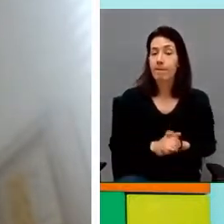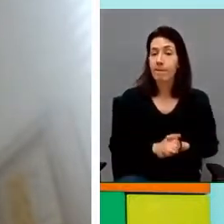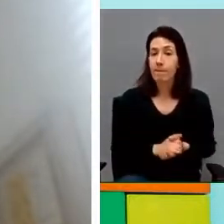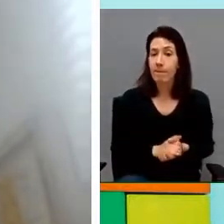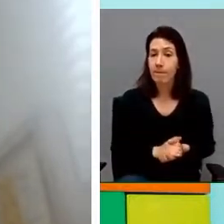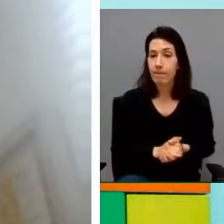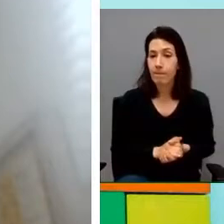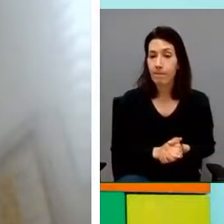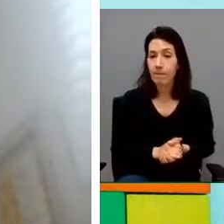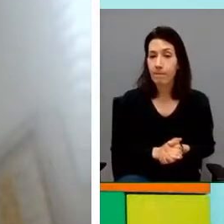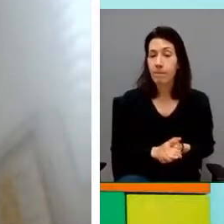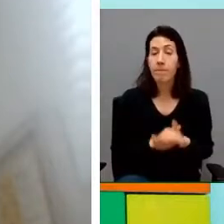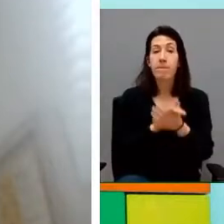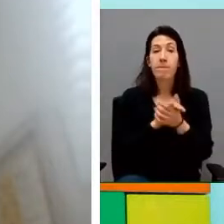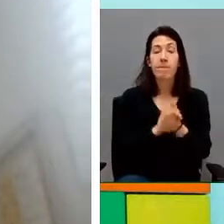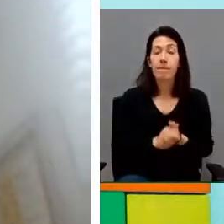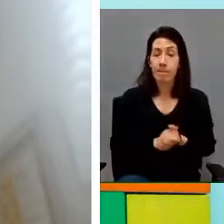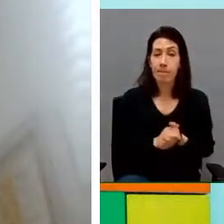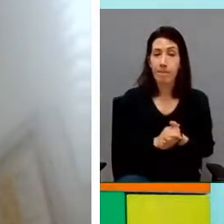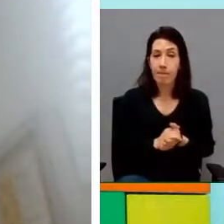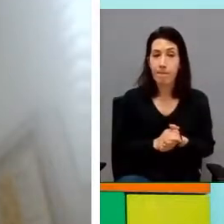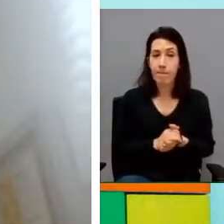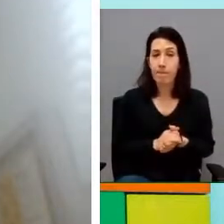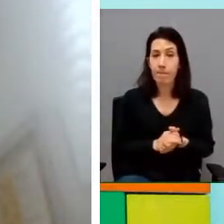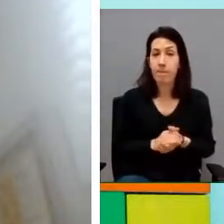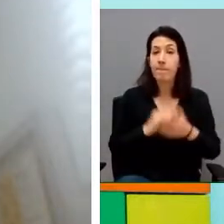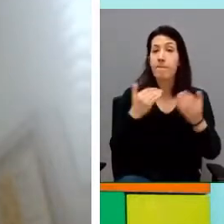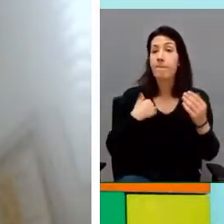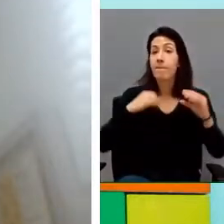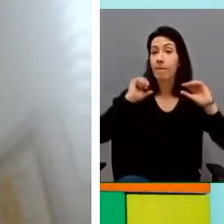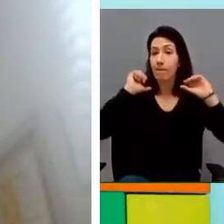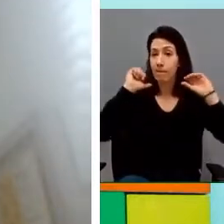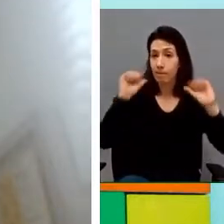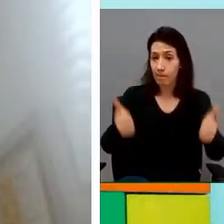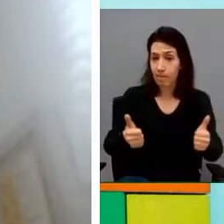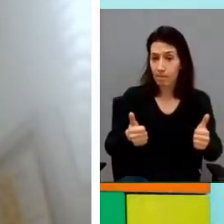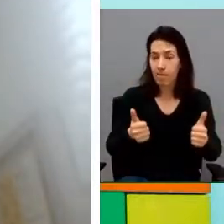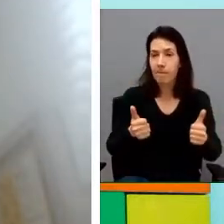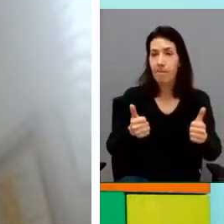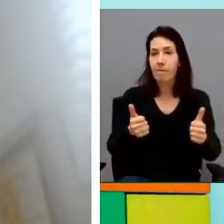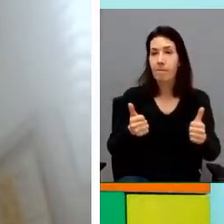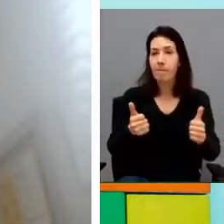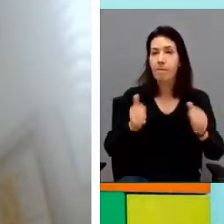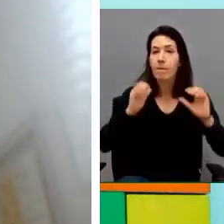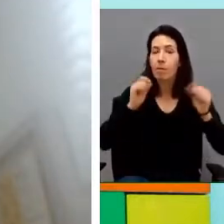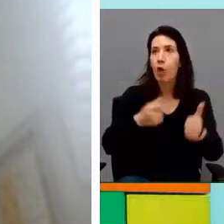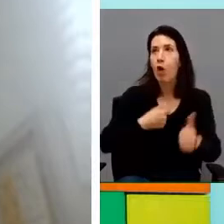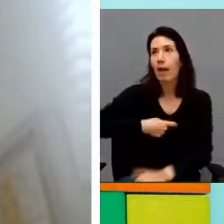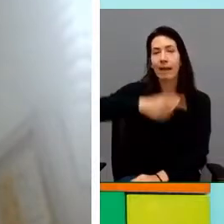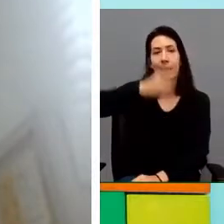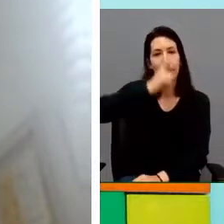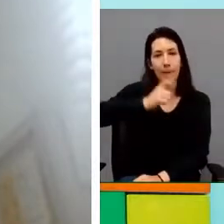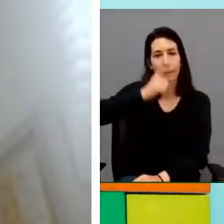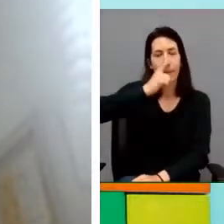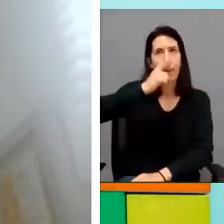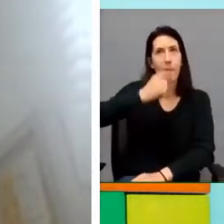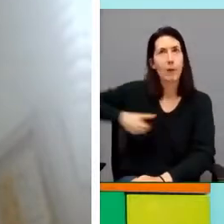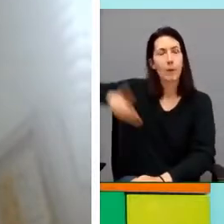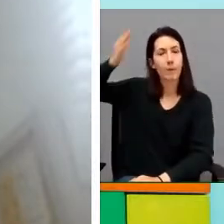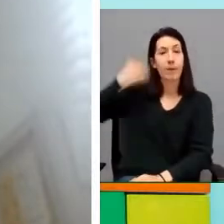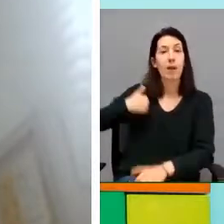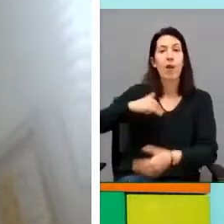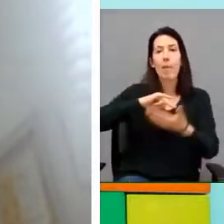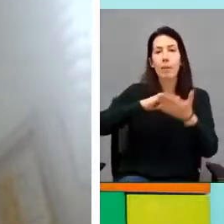Bueno, vamos a comenzar por hacer un poco memoria. El programa técnico profesional